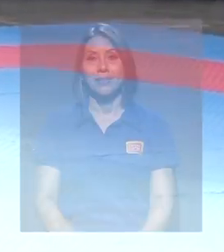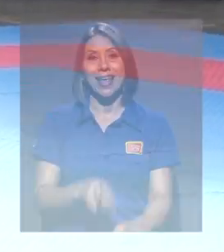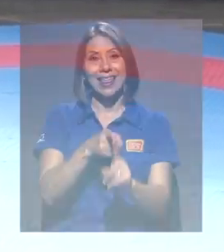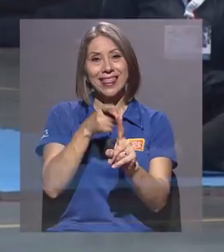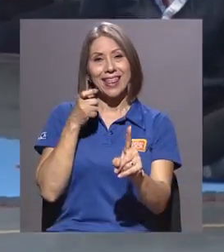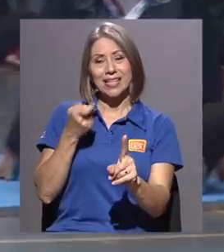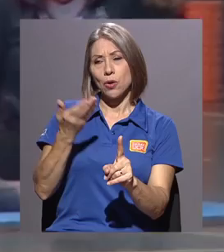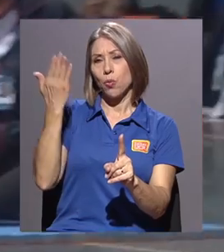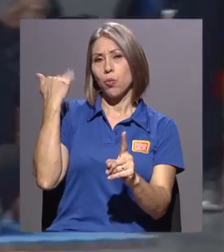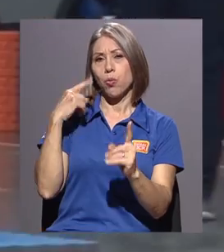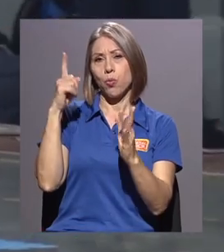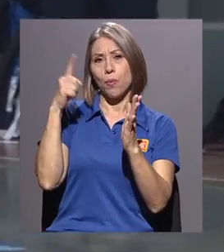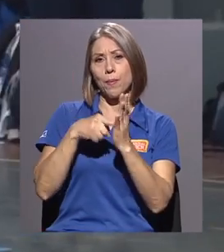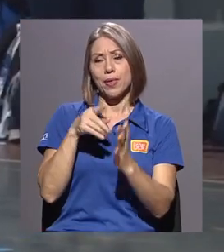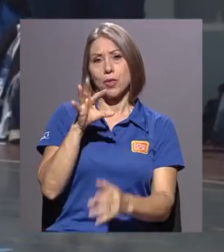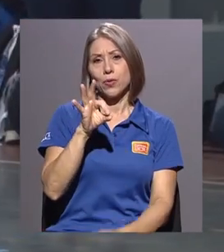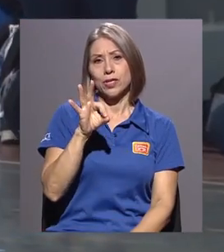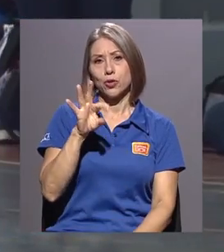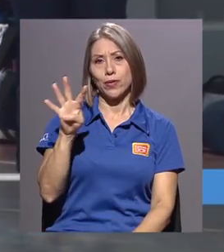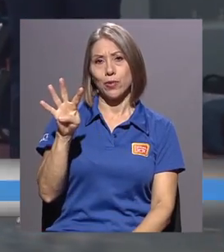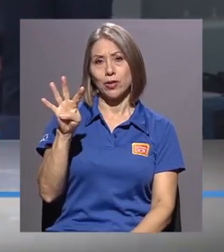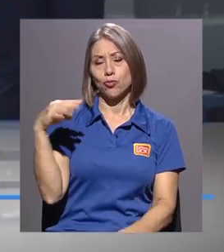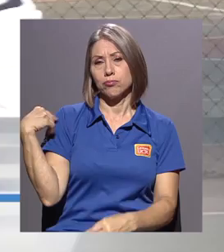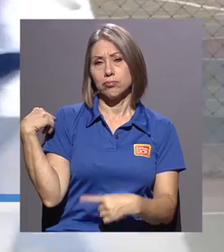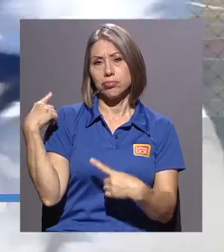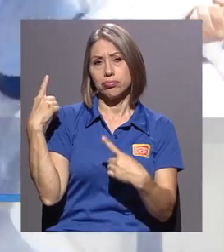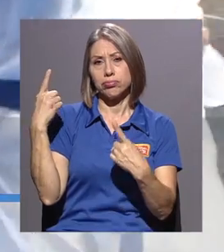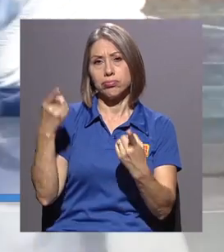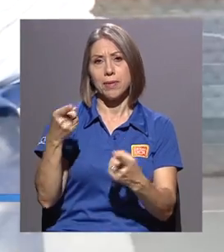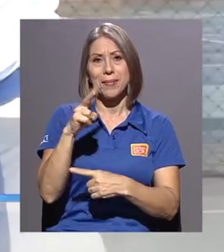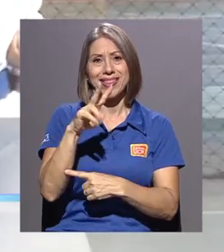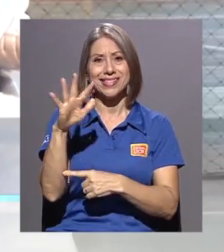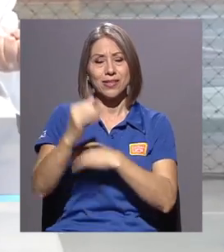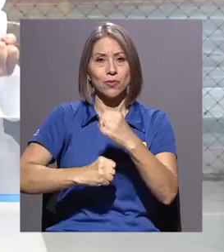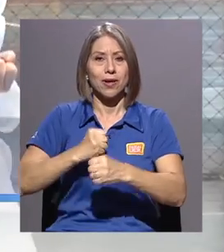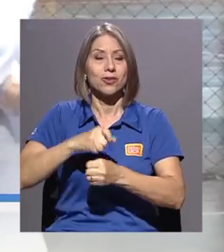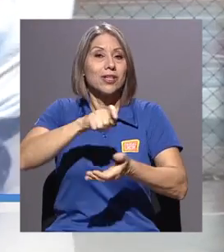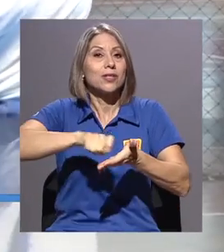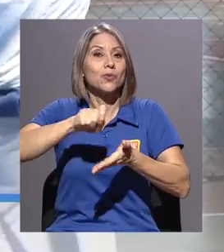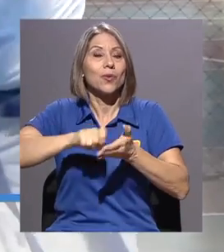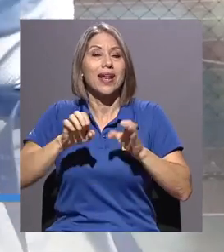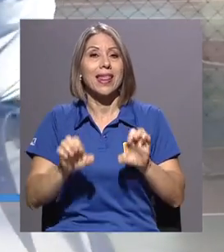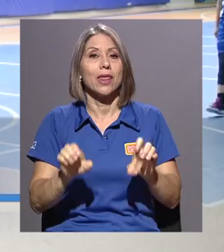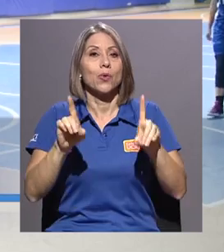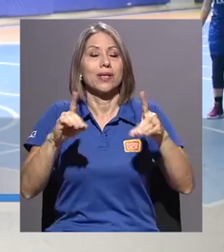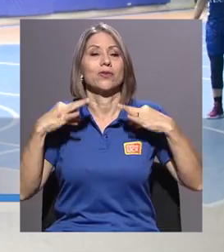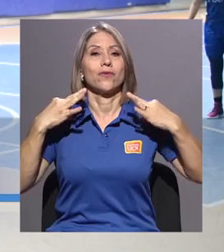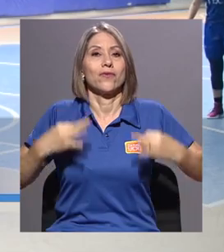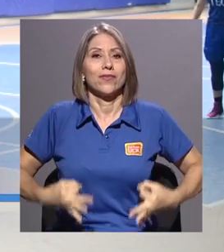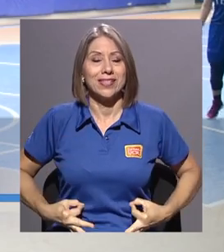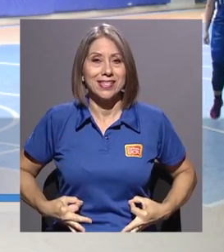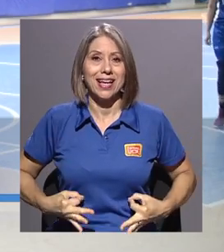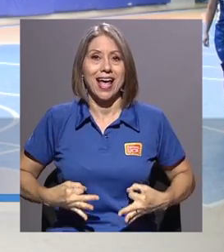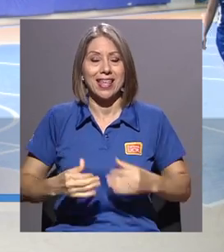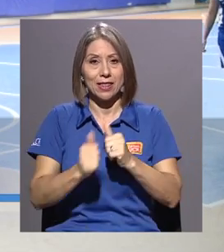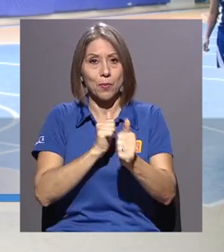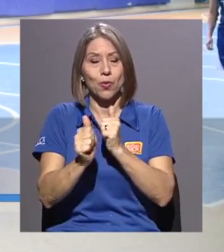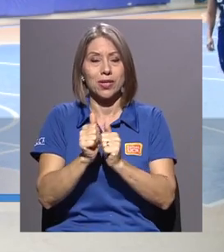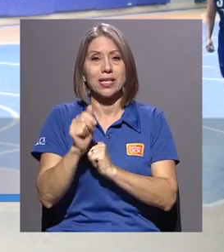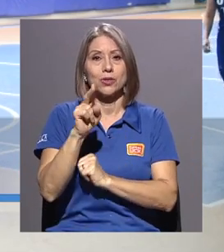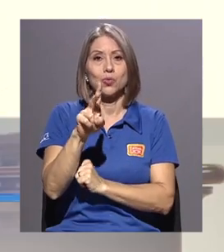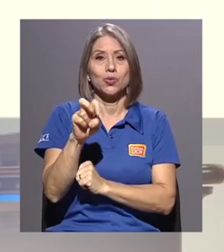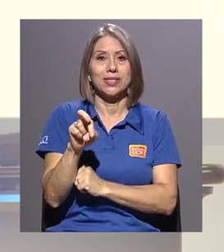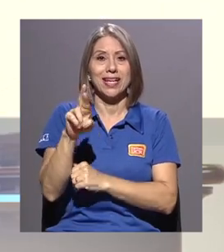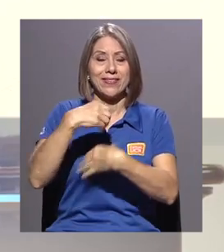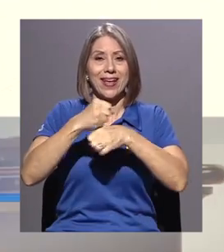Desde 1994 y por 25 años, la Escuela de Educación Física y Deportes de la UCR EDUFI ha llevado a cabo